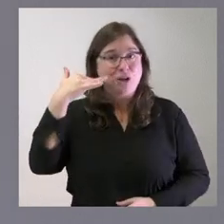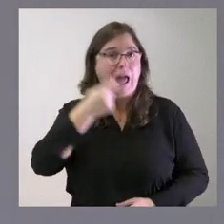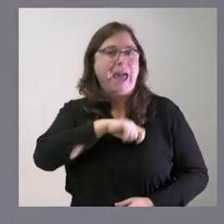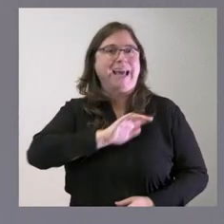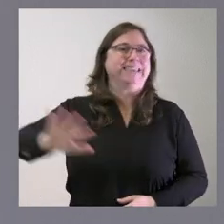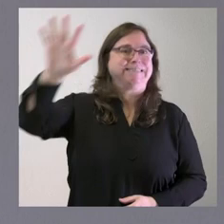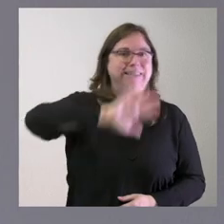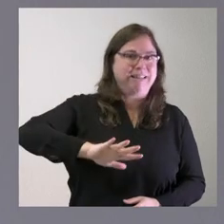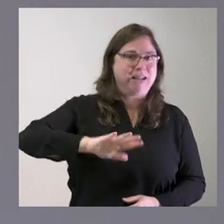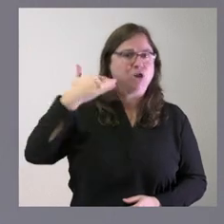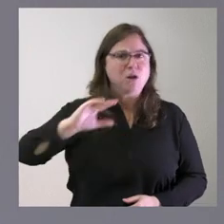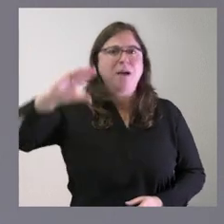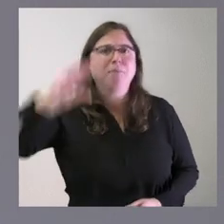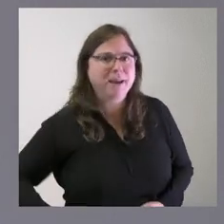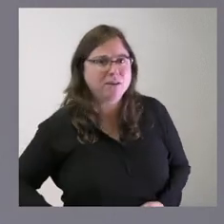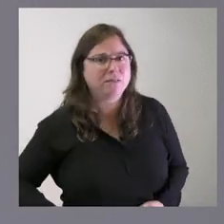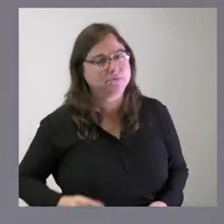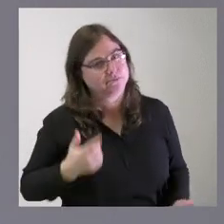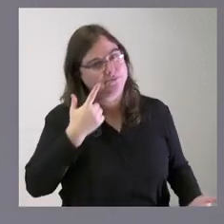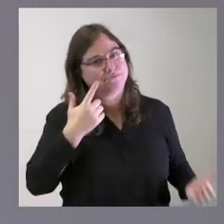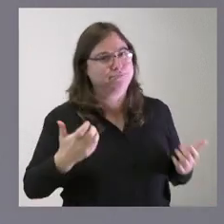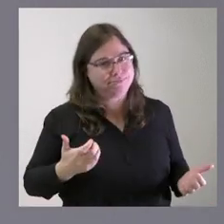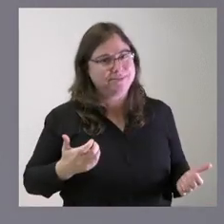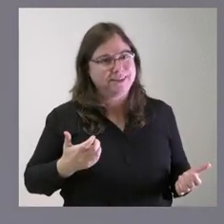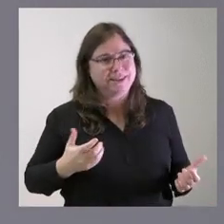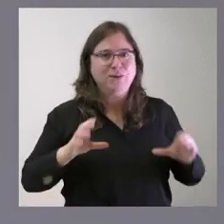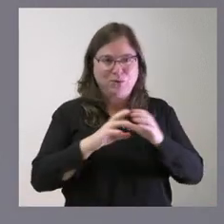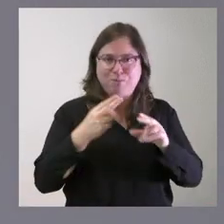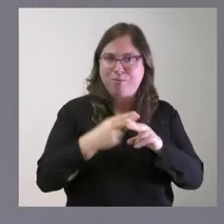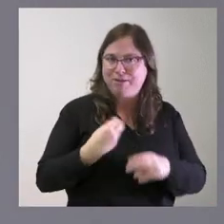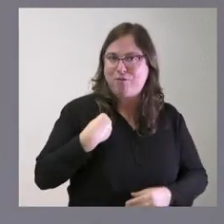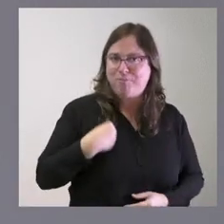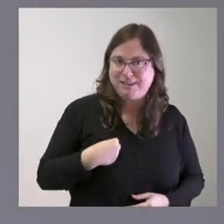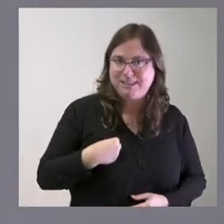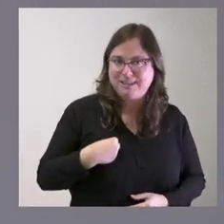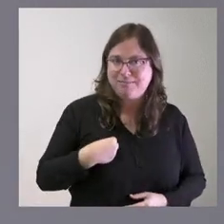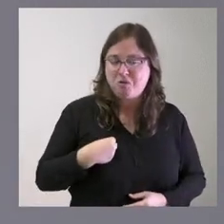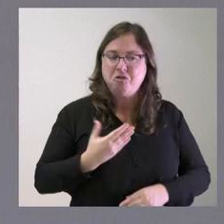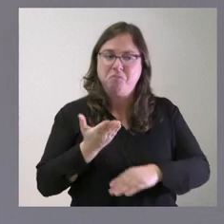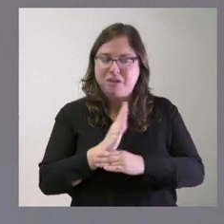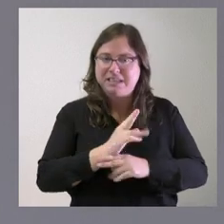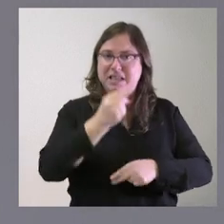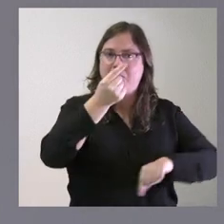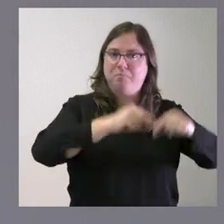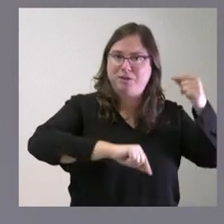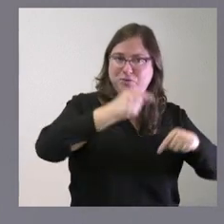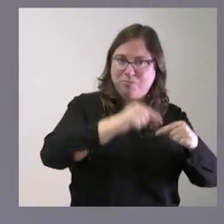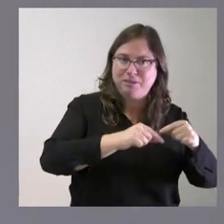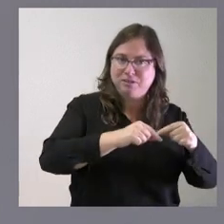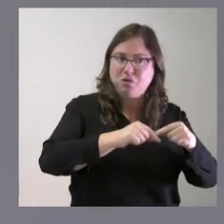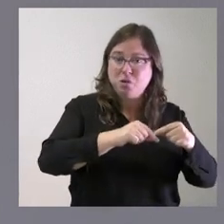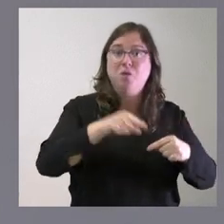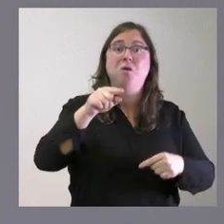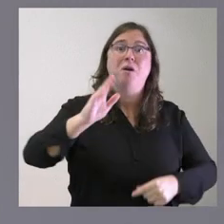es llamativo es decir que el mismo partido que presenta en los presupuestos donde Soria es perjudicada